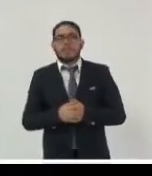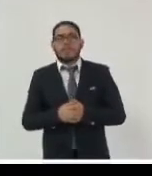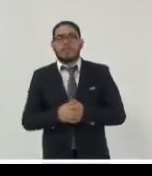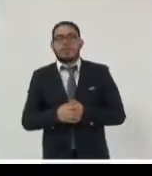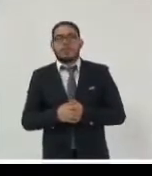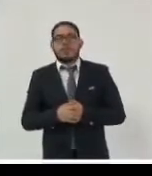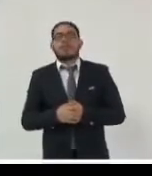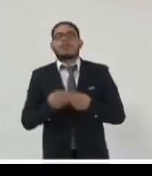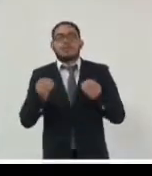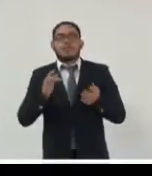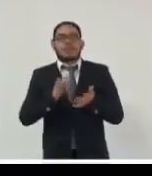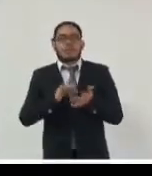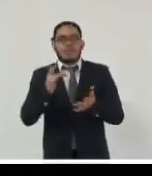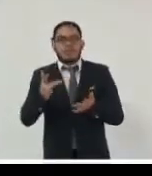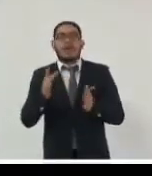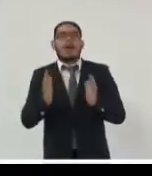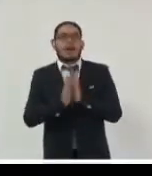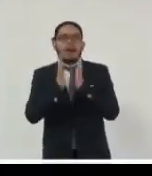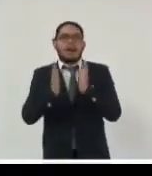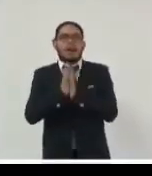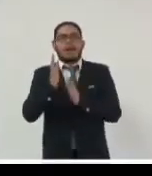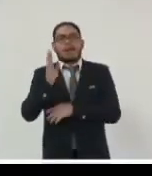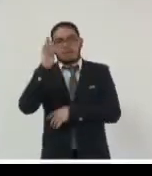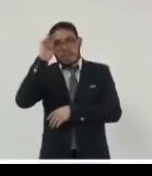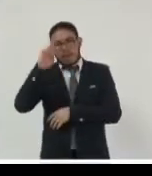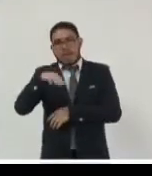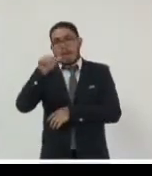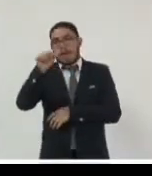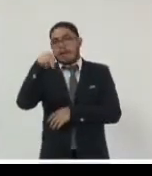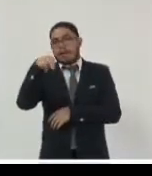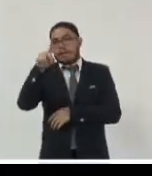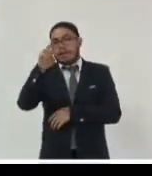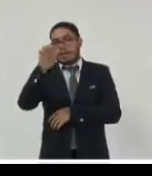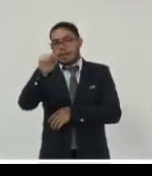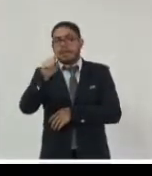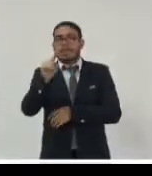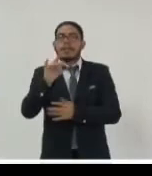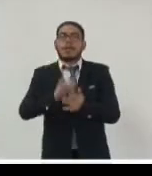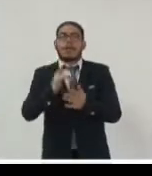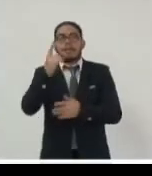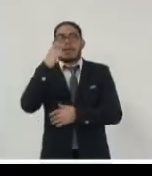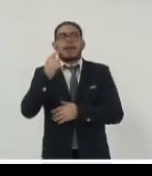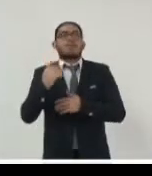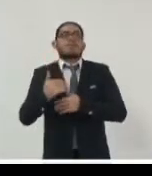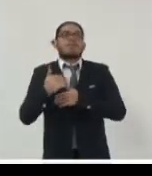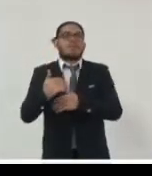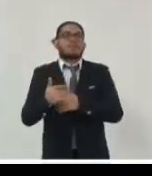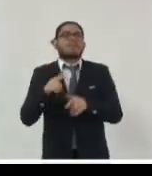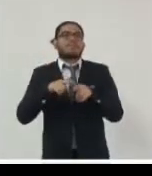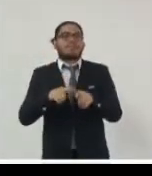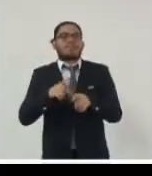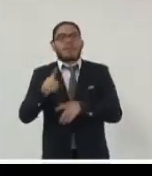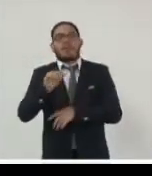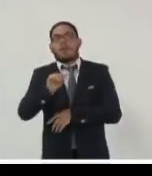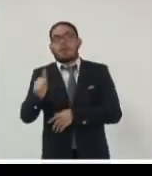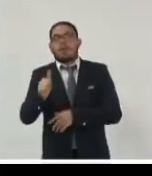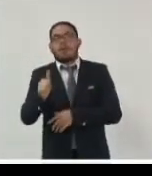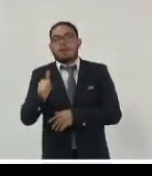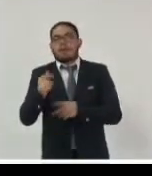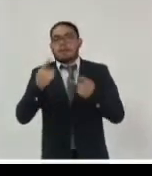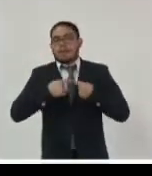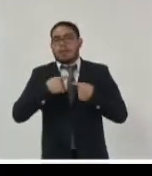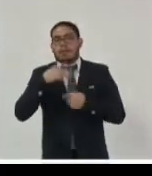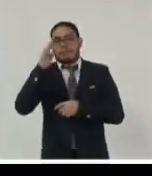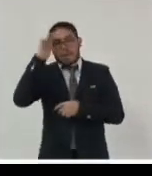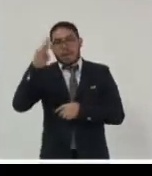agradecemos ampliamente su participación maestro Andrés para dar continuidad a este foro doy la palabra a nuestro siguiente panelista